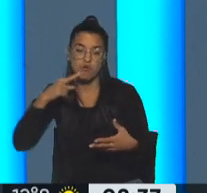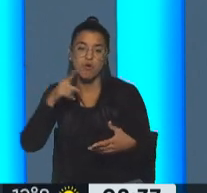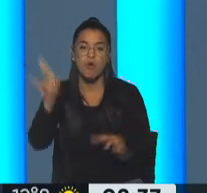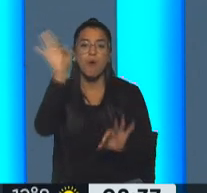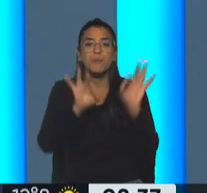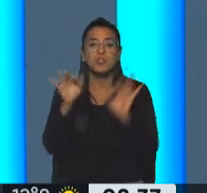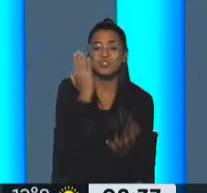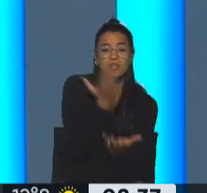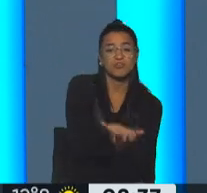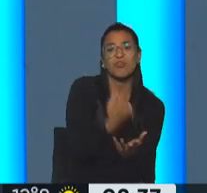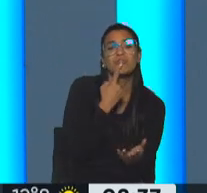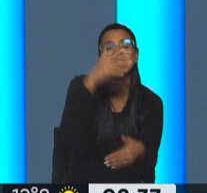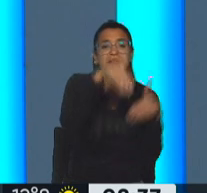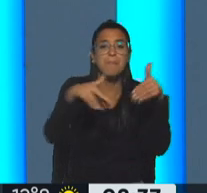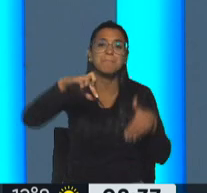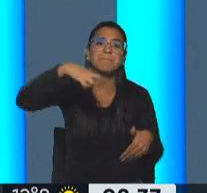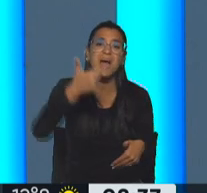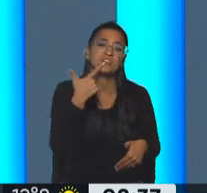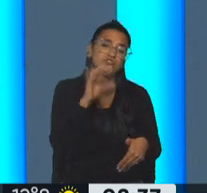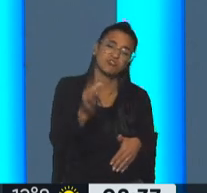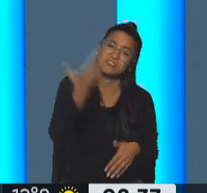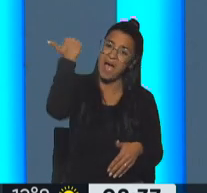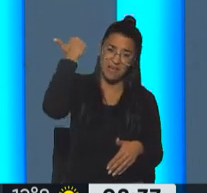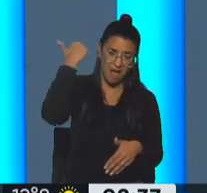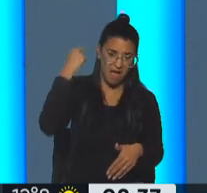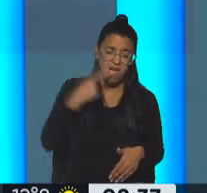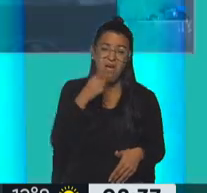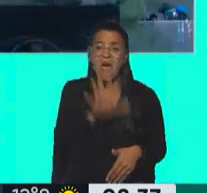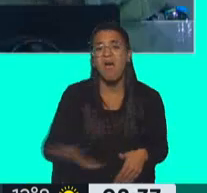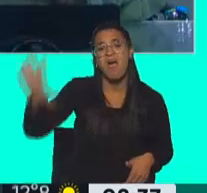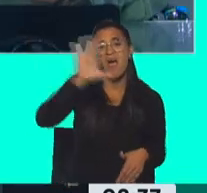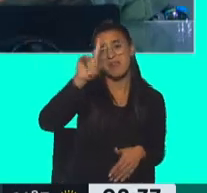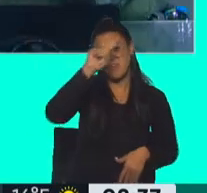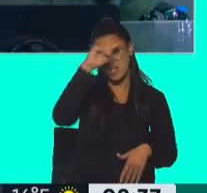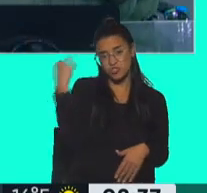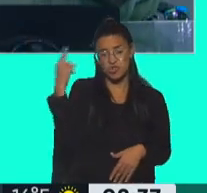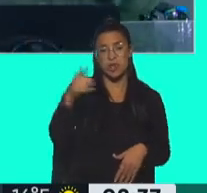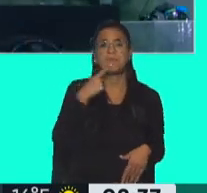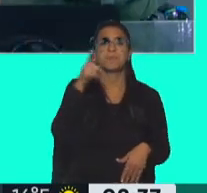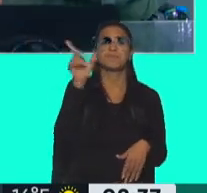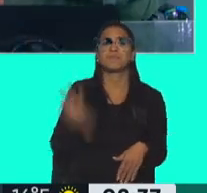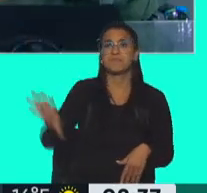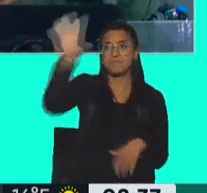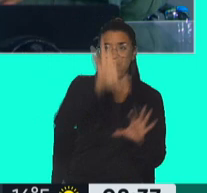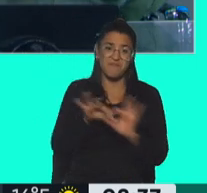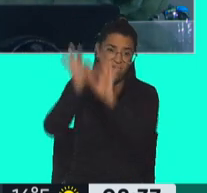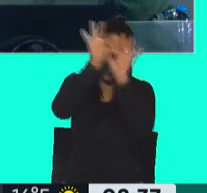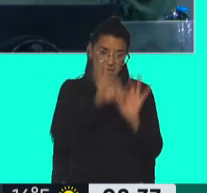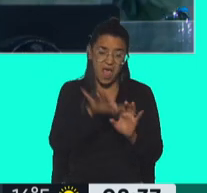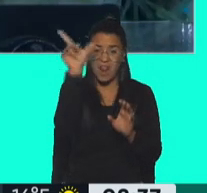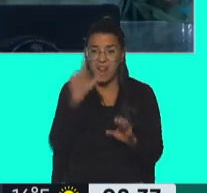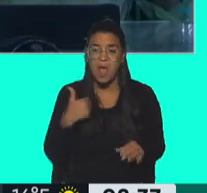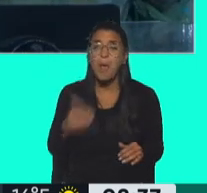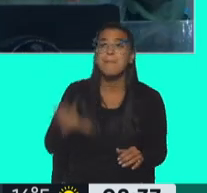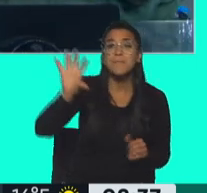propone eliminar las primarias abiertas, simultáneas y obligatorias, a nivel nacional, tengamos en cuenta que en un país federal, como es la República Argentina, cada